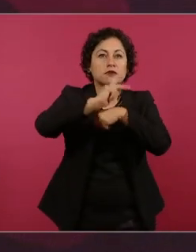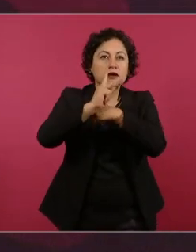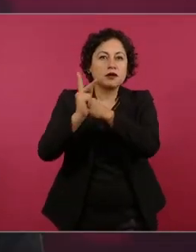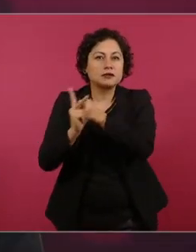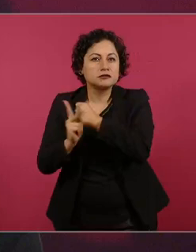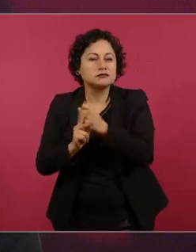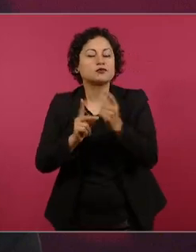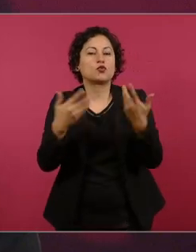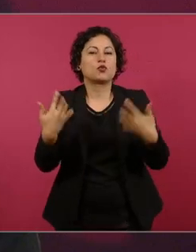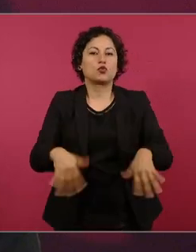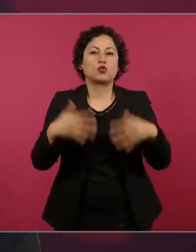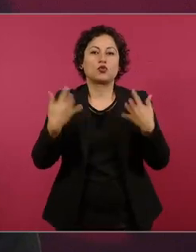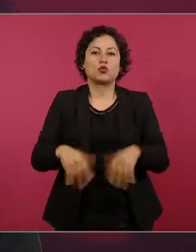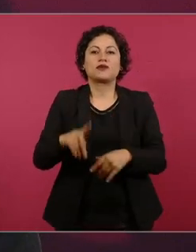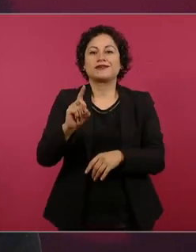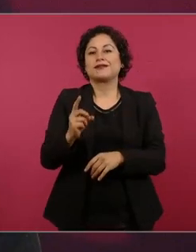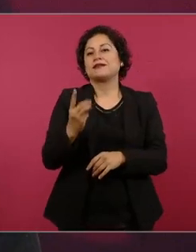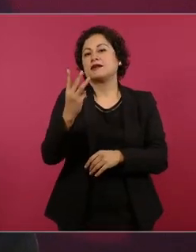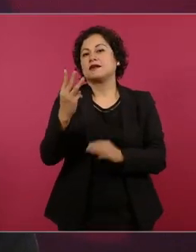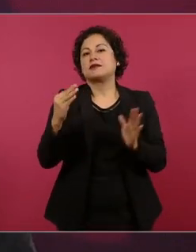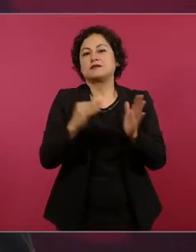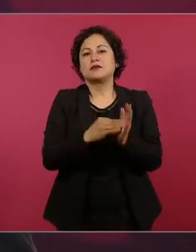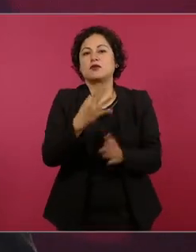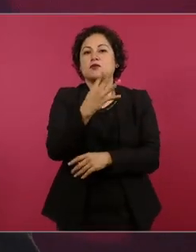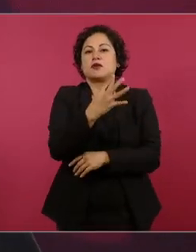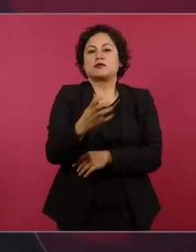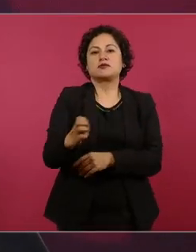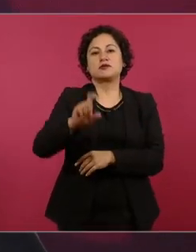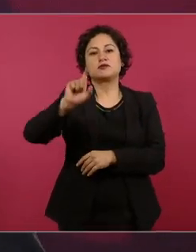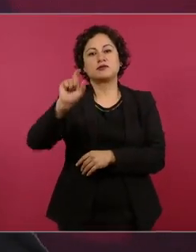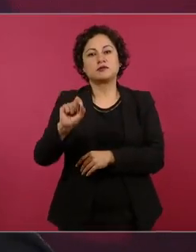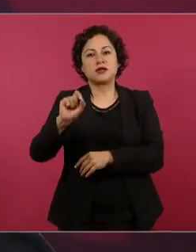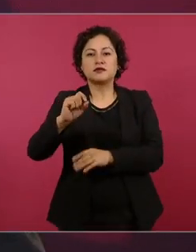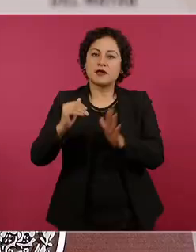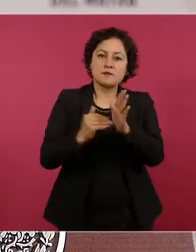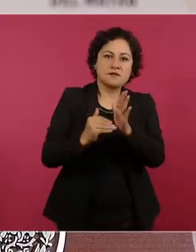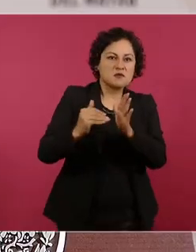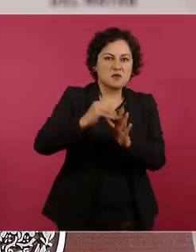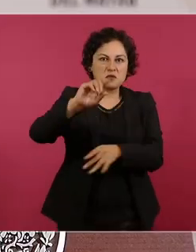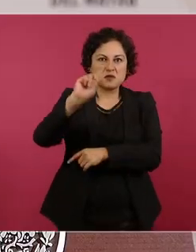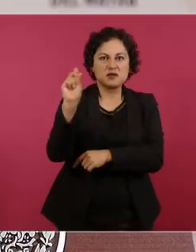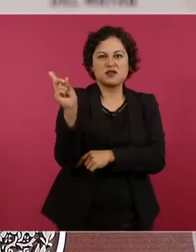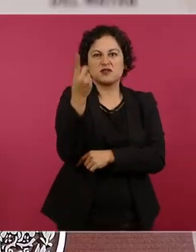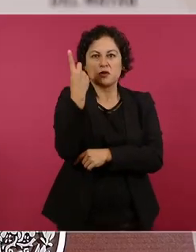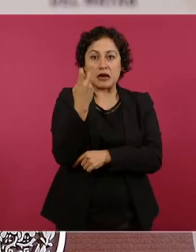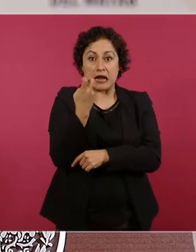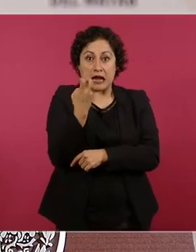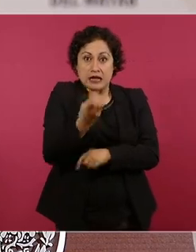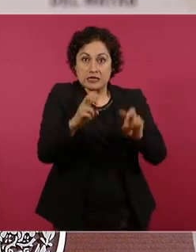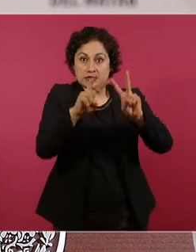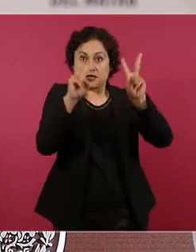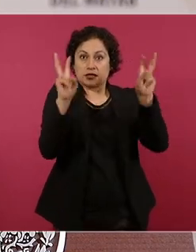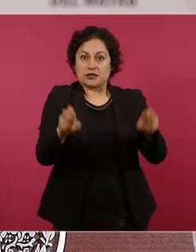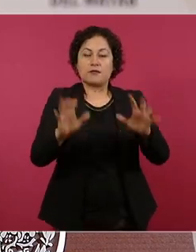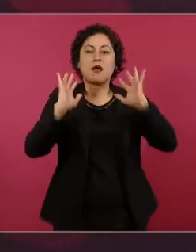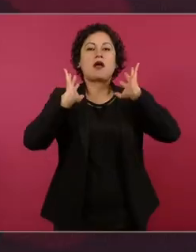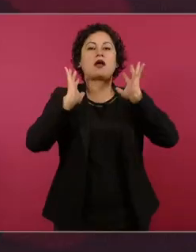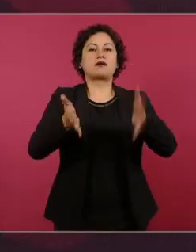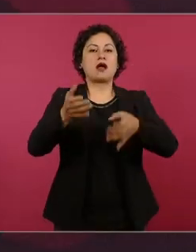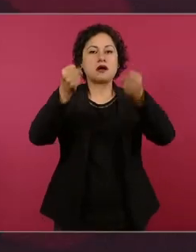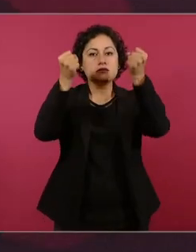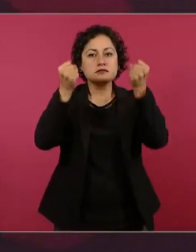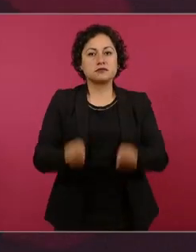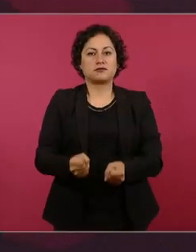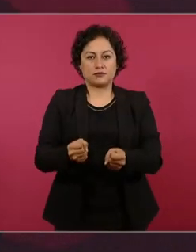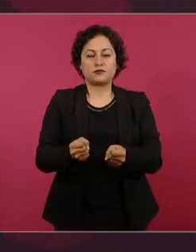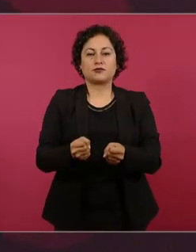mil 420 millones de dólares el tianguis turístico es una realidad y ya